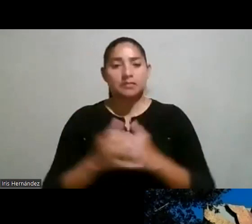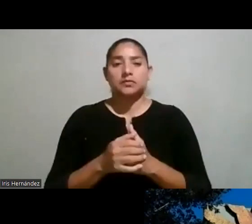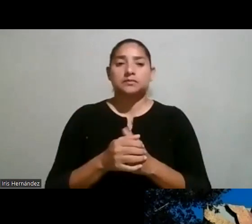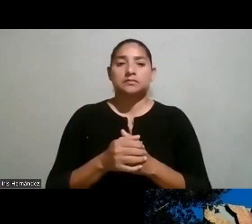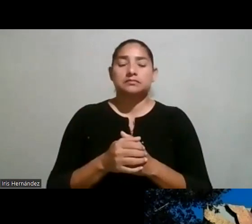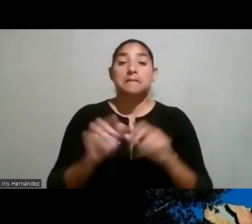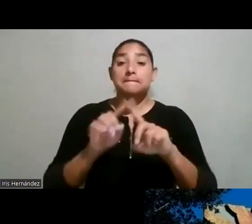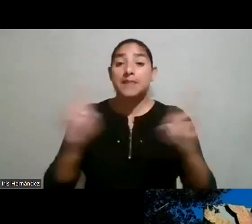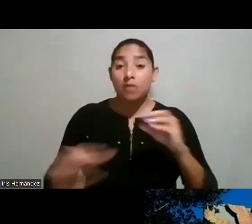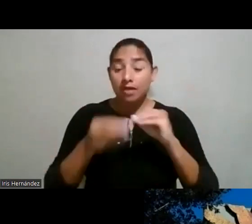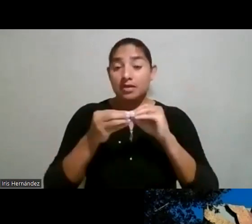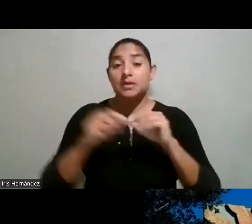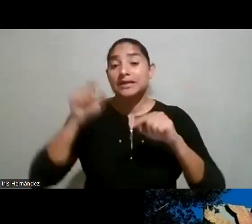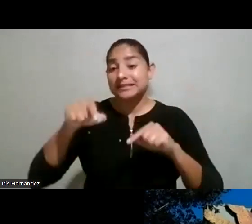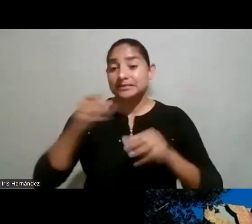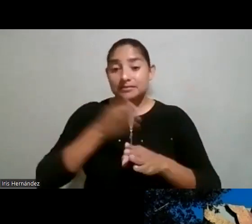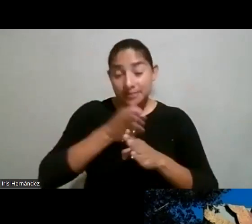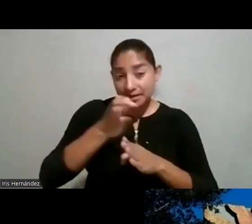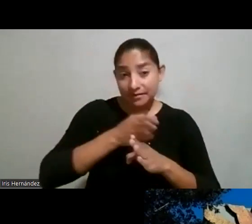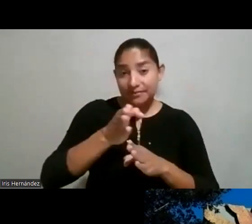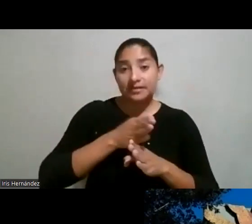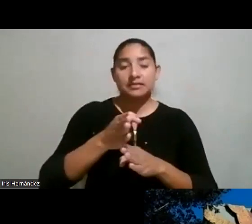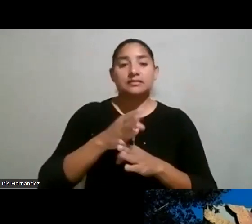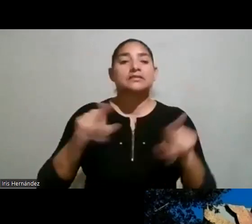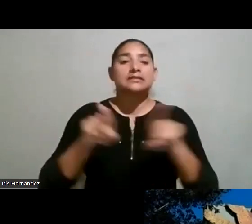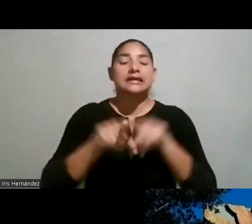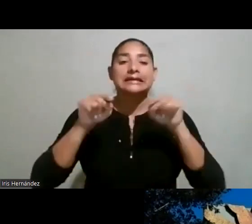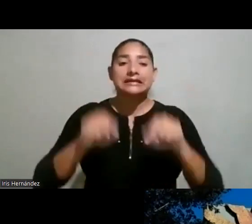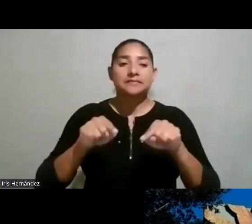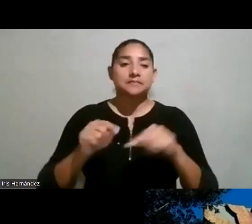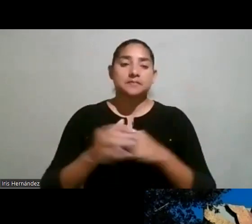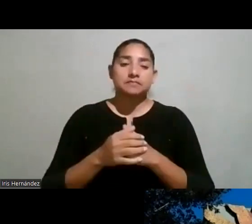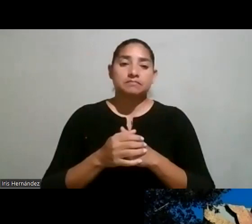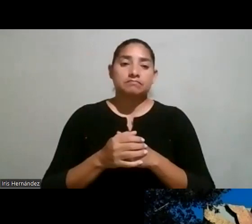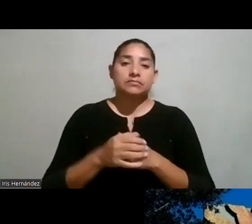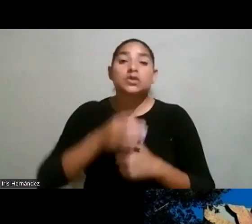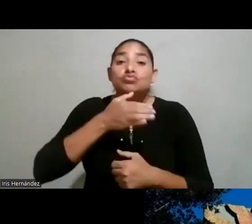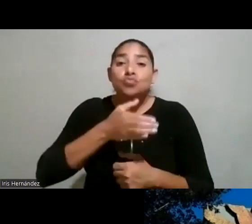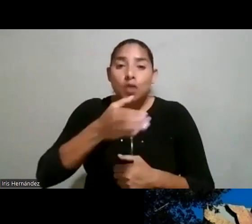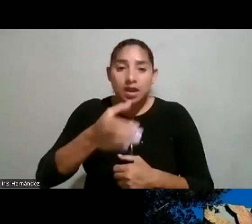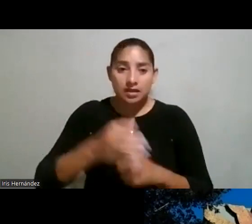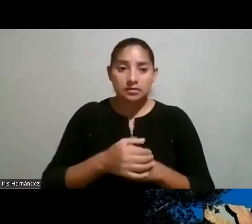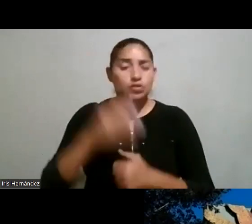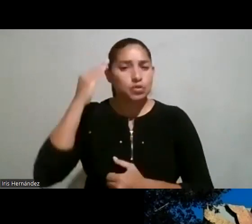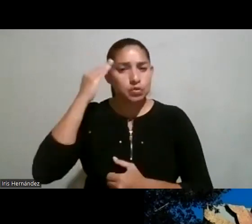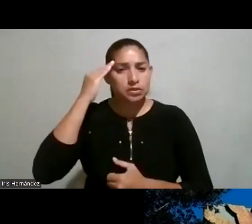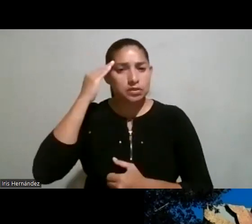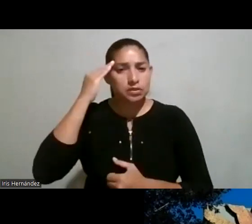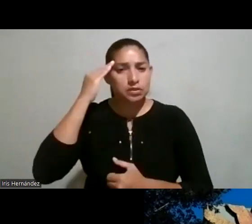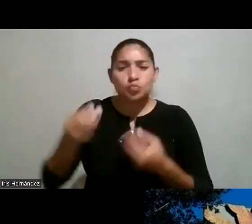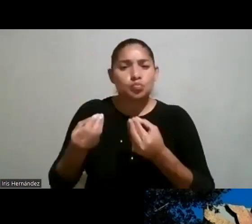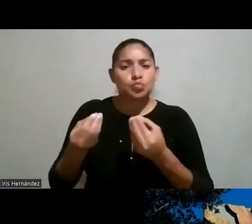pero además de eso en este tipo de carreras tal vez aquí una sugerencia yo sé que aquí hay muchas